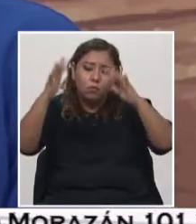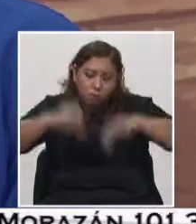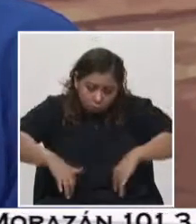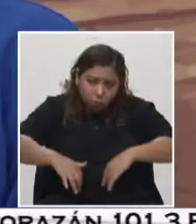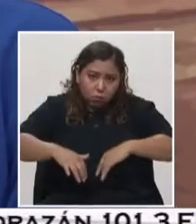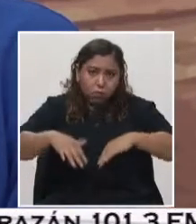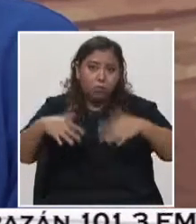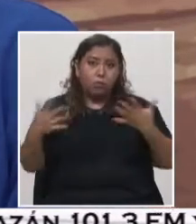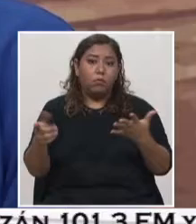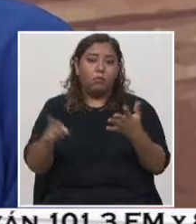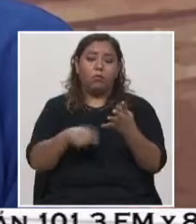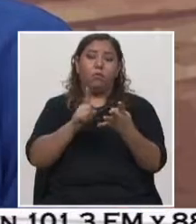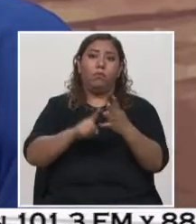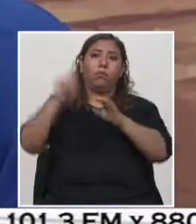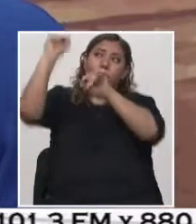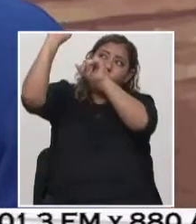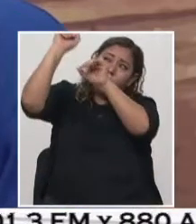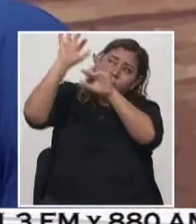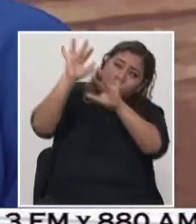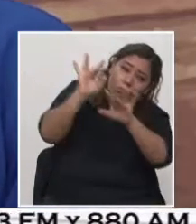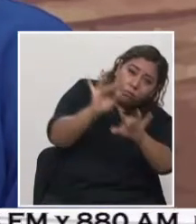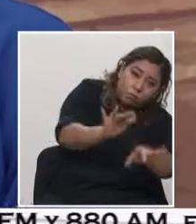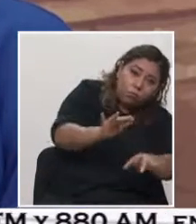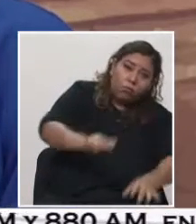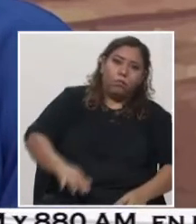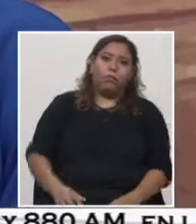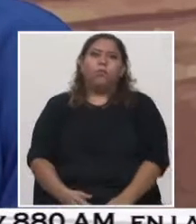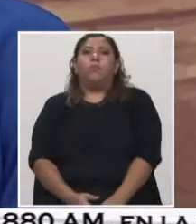la vida de personas, como ser deslizamientos, derrumbes.